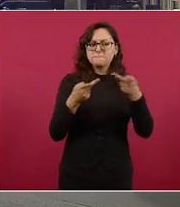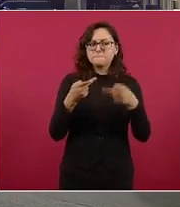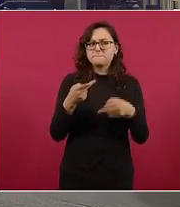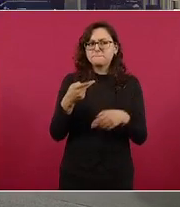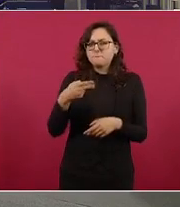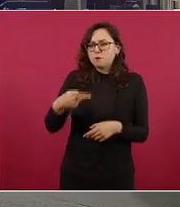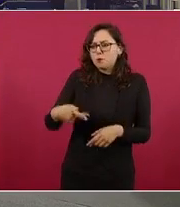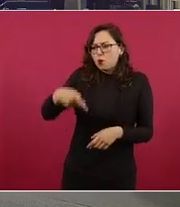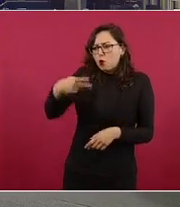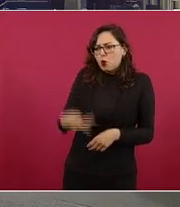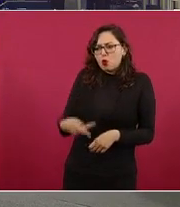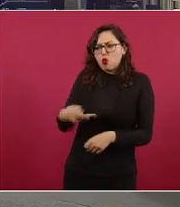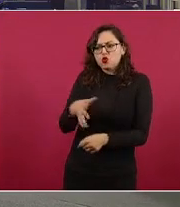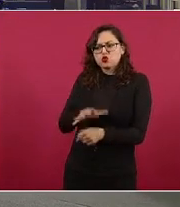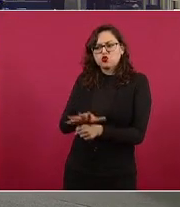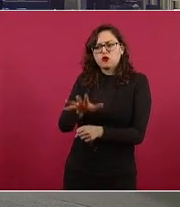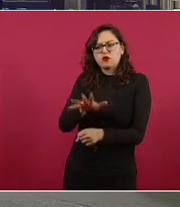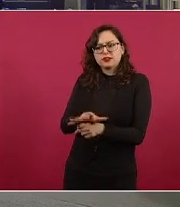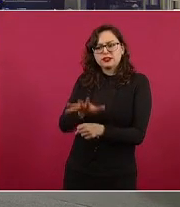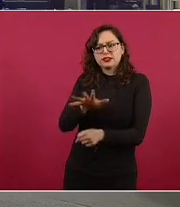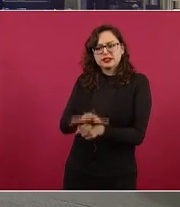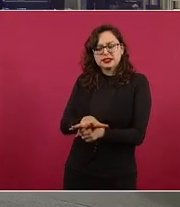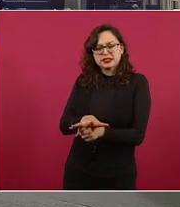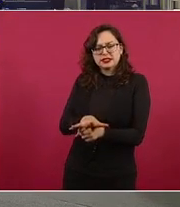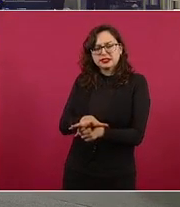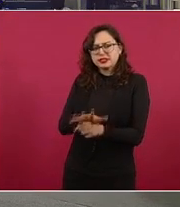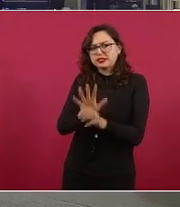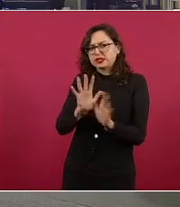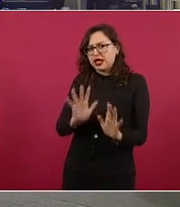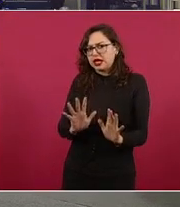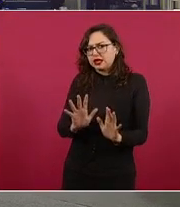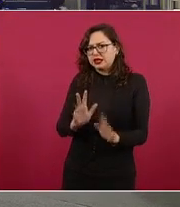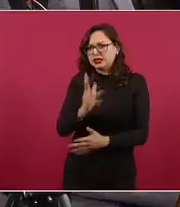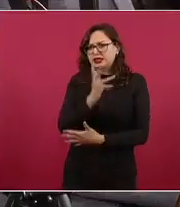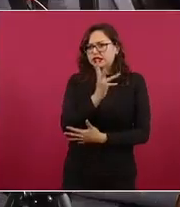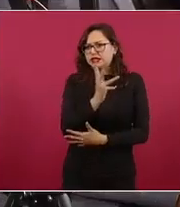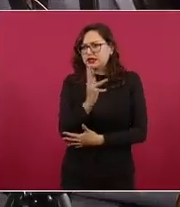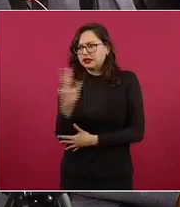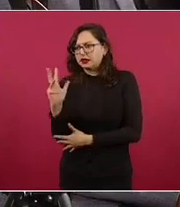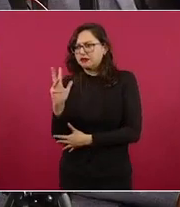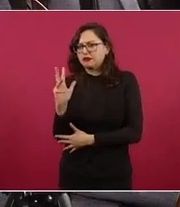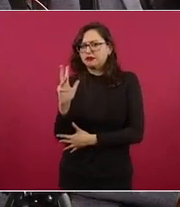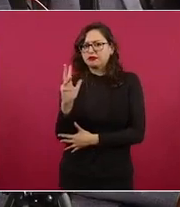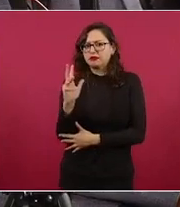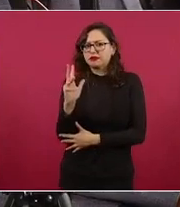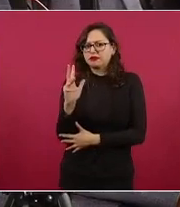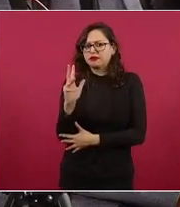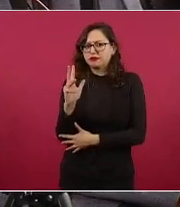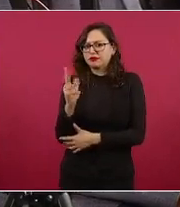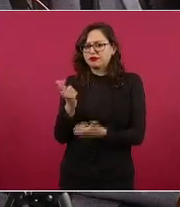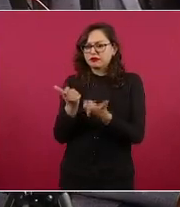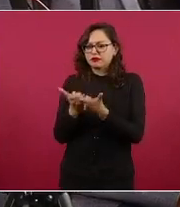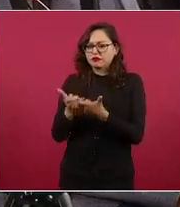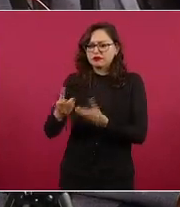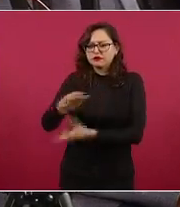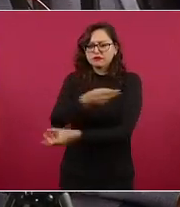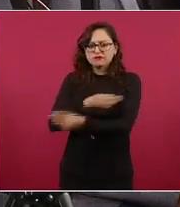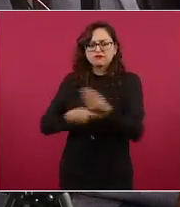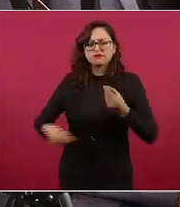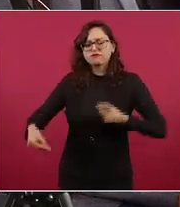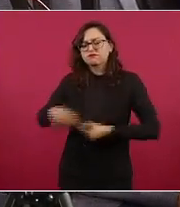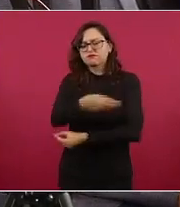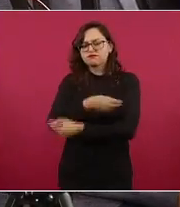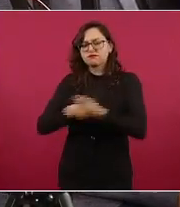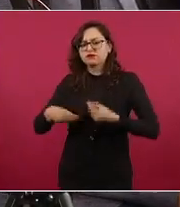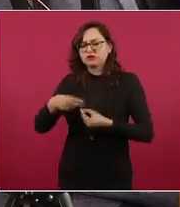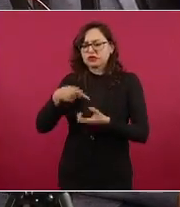en esta autosuficiencia ser al mismo tiempo sustentable y echar mano de la economía circular y que